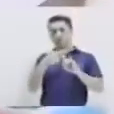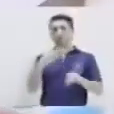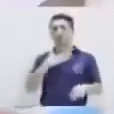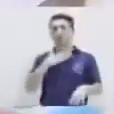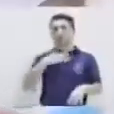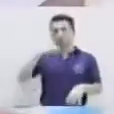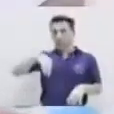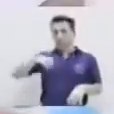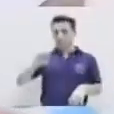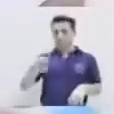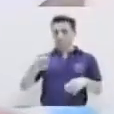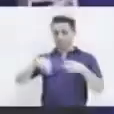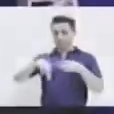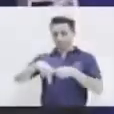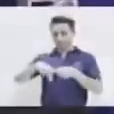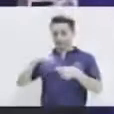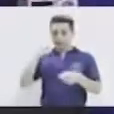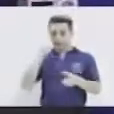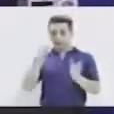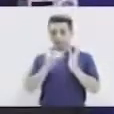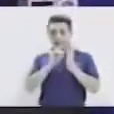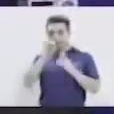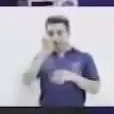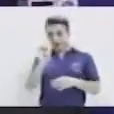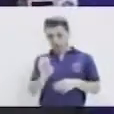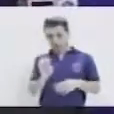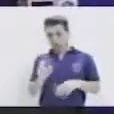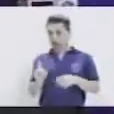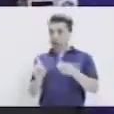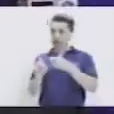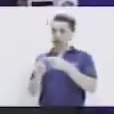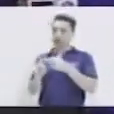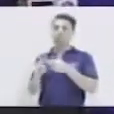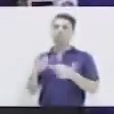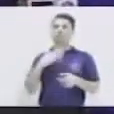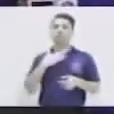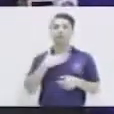Para hacer las ranitas pequeñas.